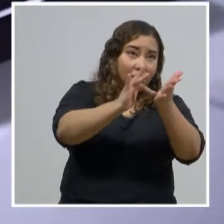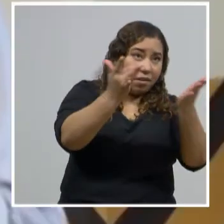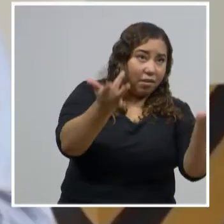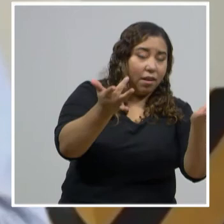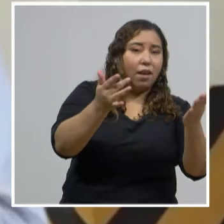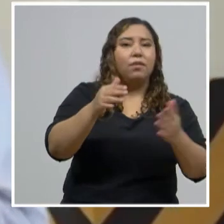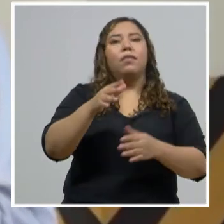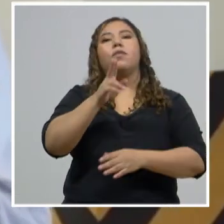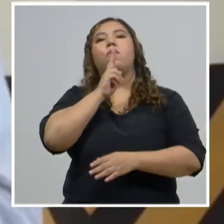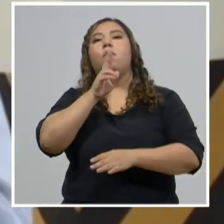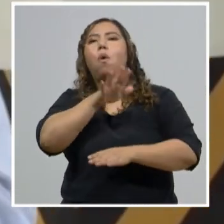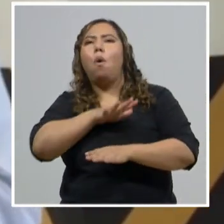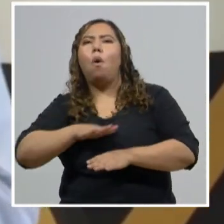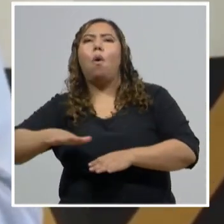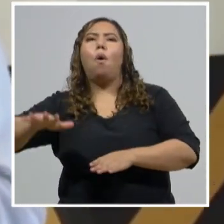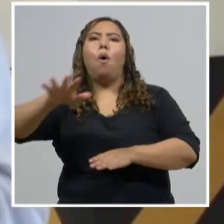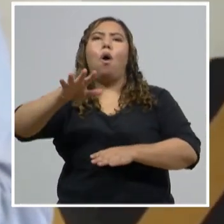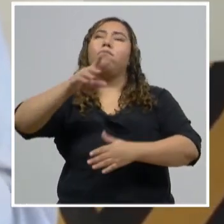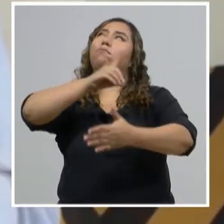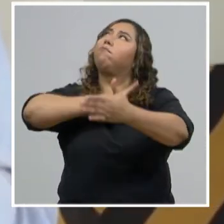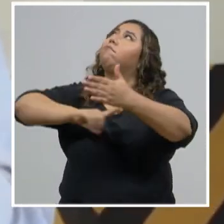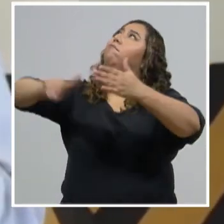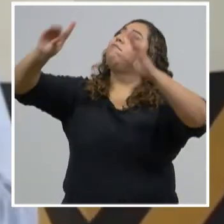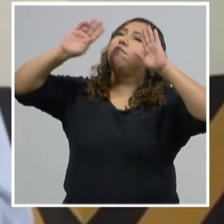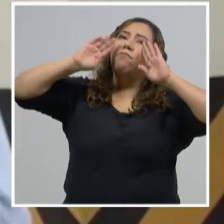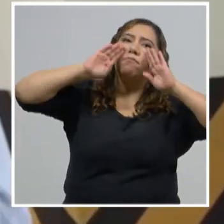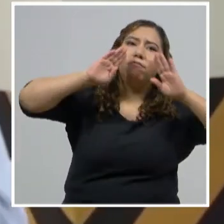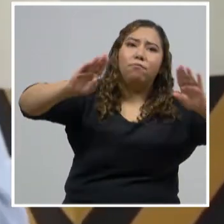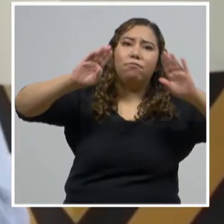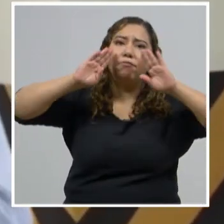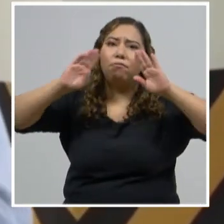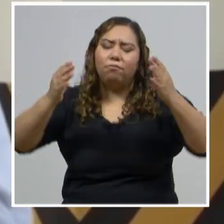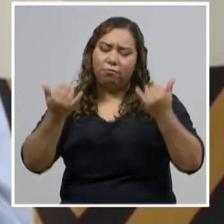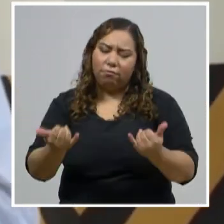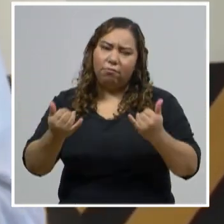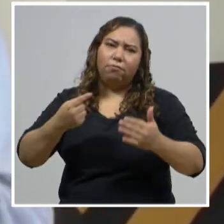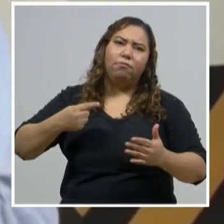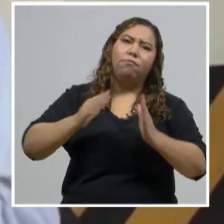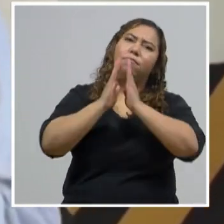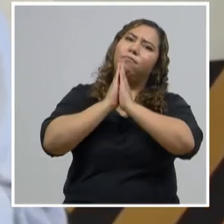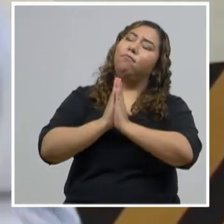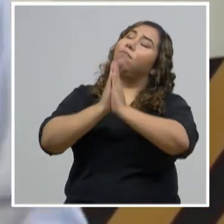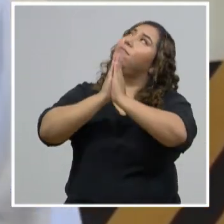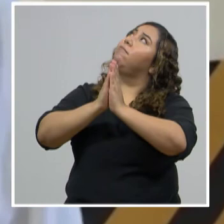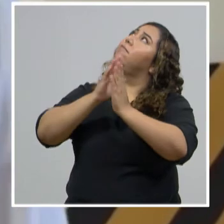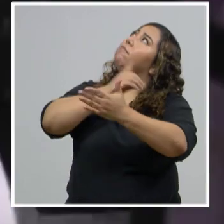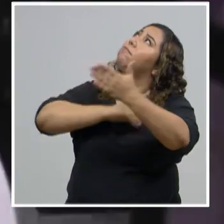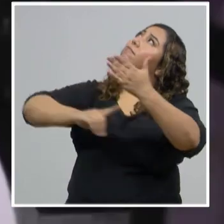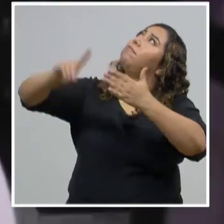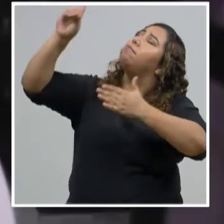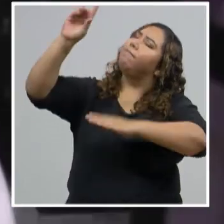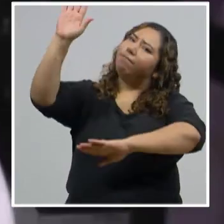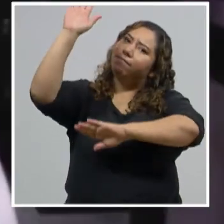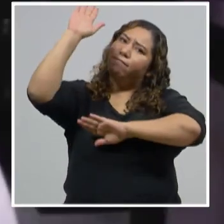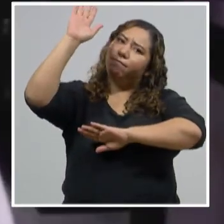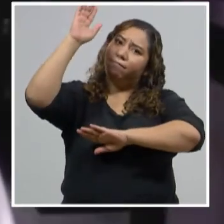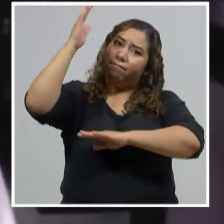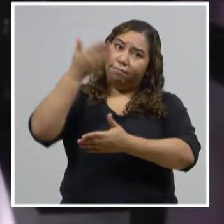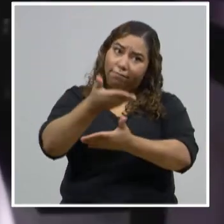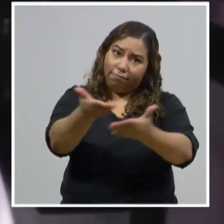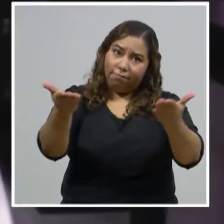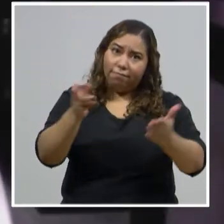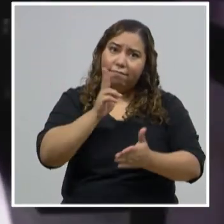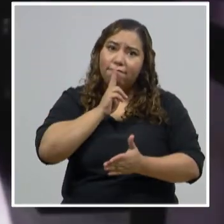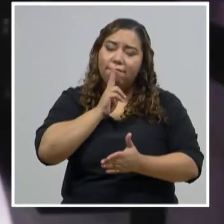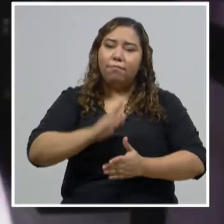nación. Estamos orando mucho por el país y creyendo en el Dios que tiene promesas para Honduras. Bendiciones. Y quiero destacar